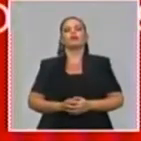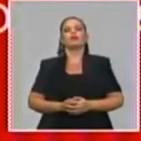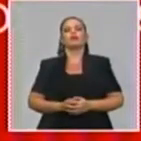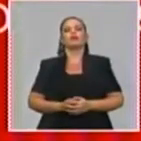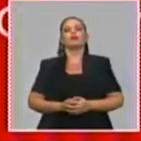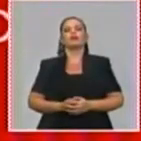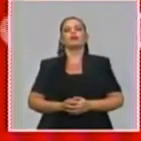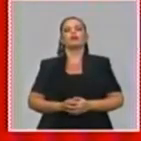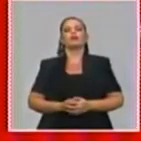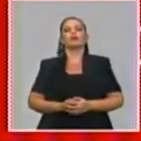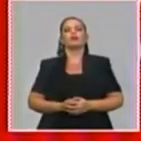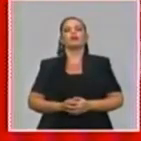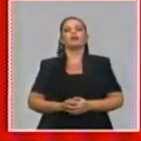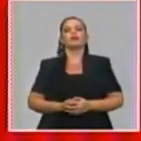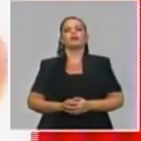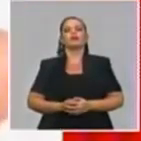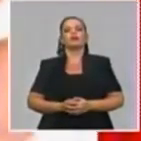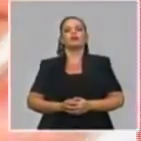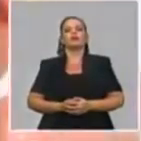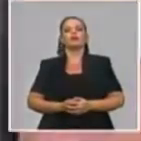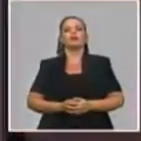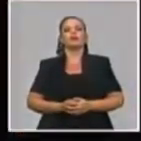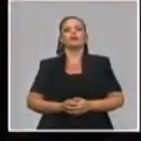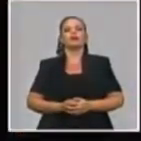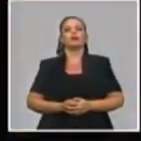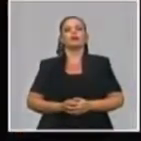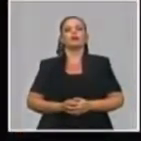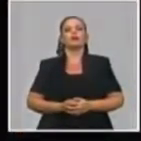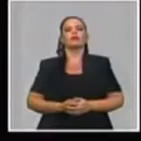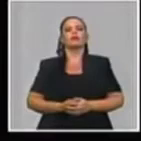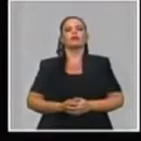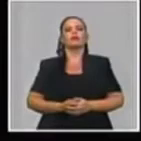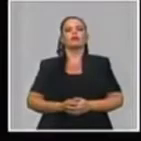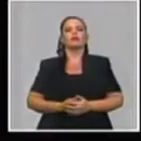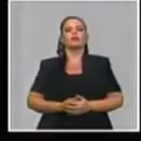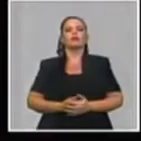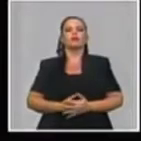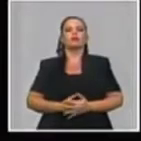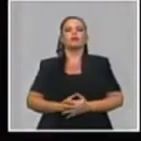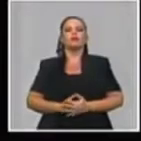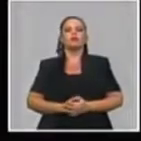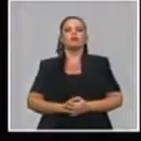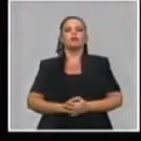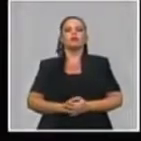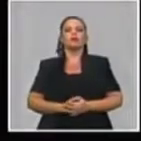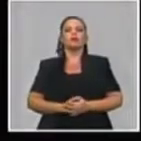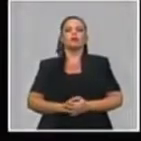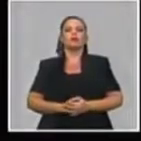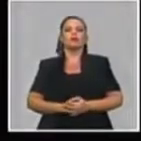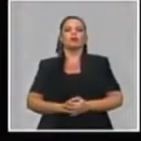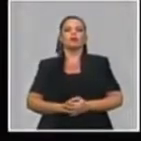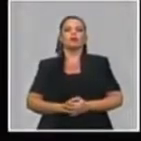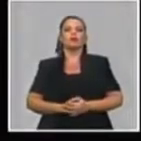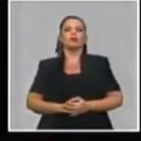Ahora que los tiempos duelen tanto y nubes no permiten ver el sol,